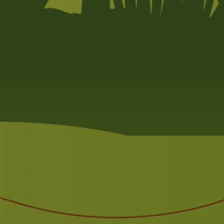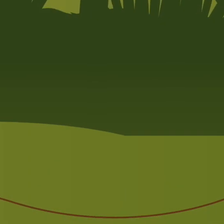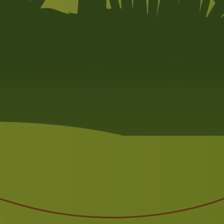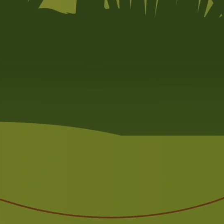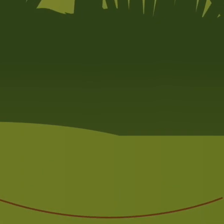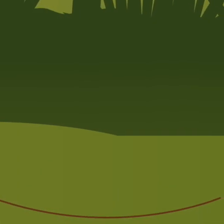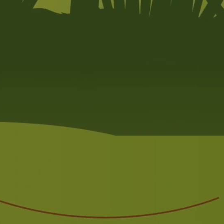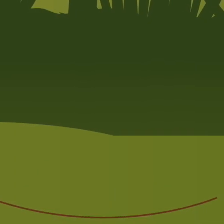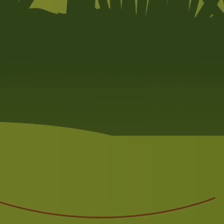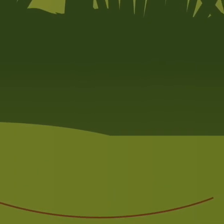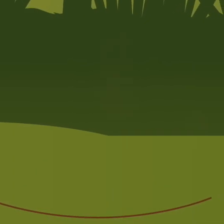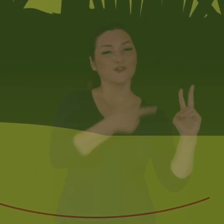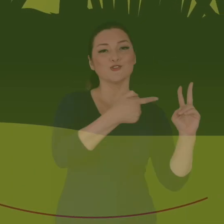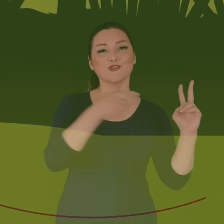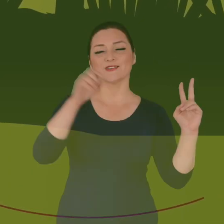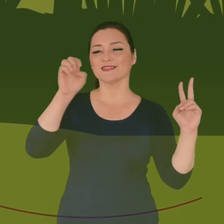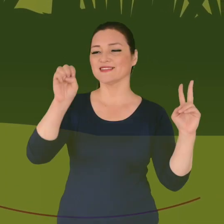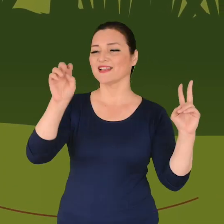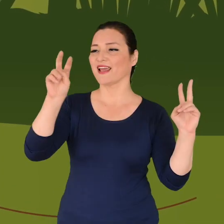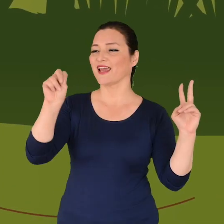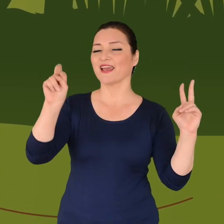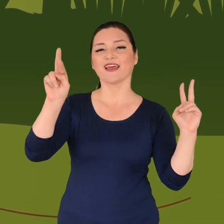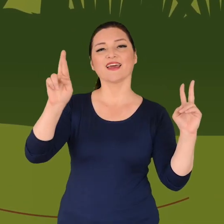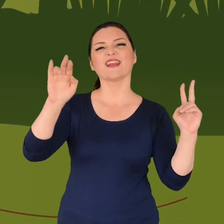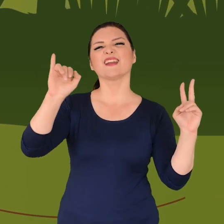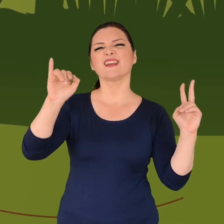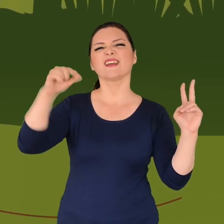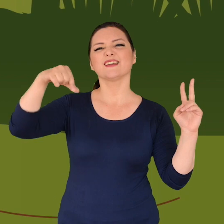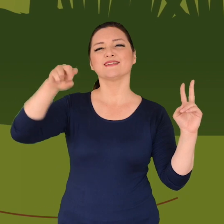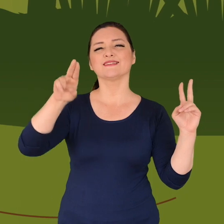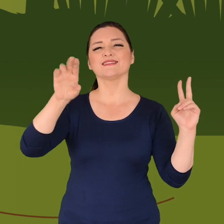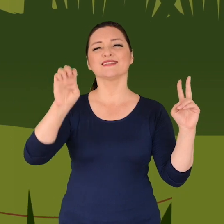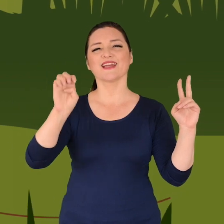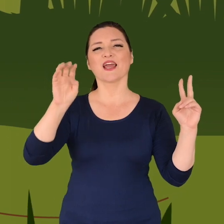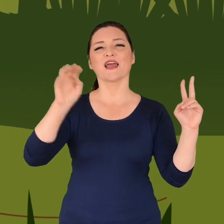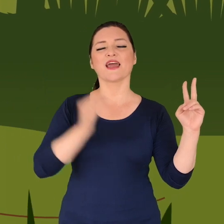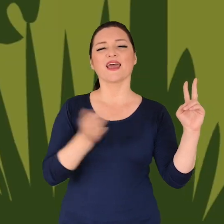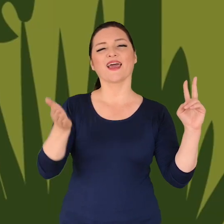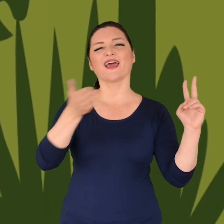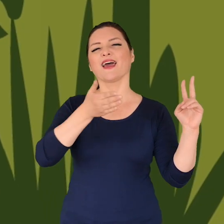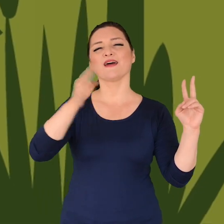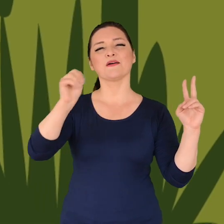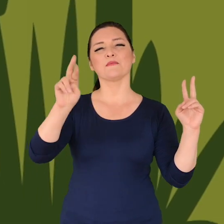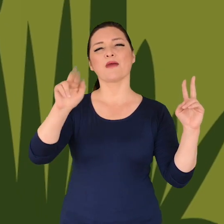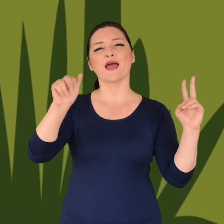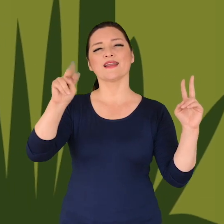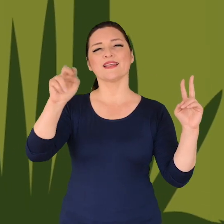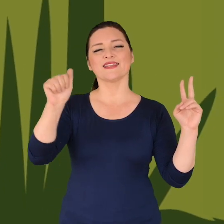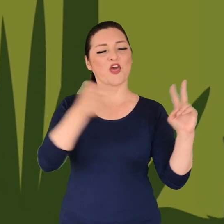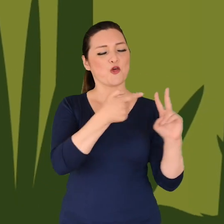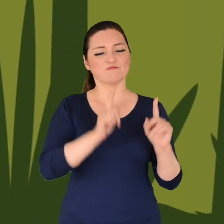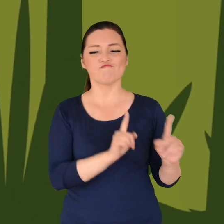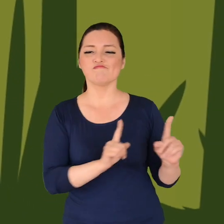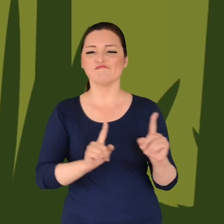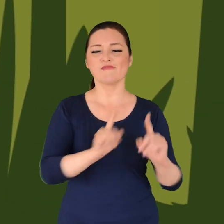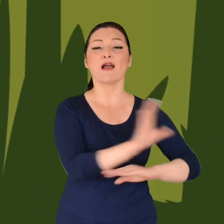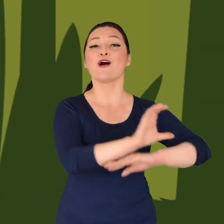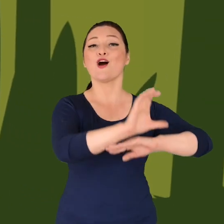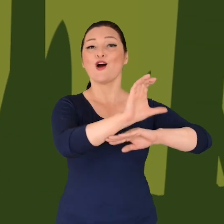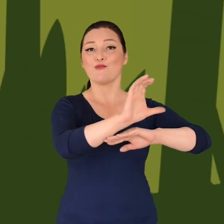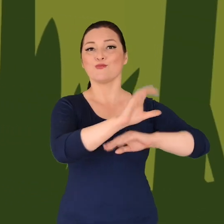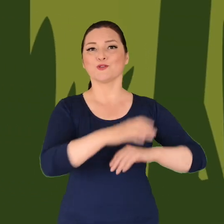Enrique y Marina están paseando por el bosque, donde hay mucha vida que se reproduce. La forma en que los seres humanos nos